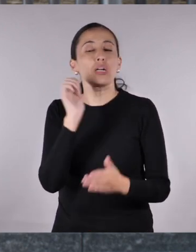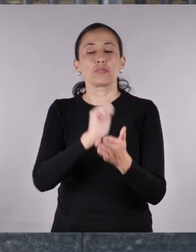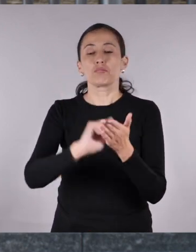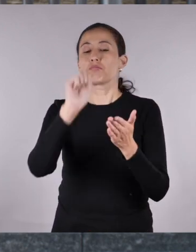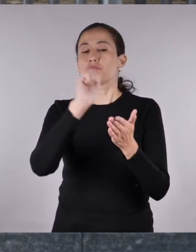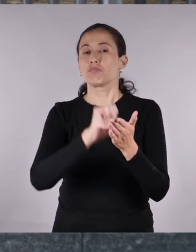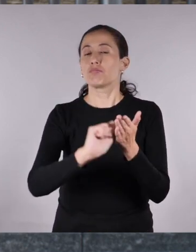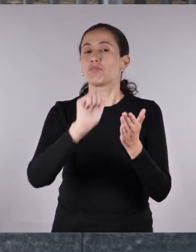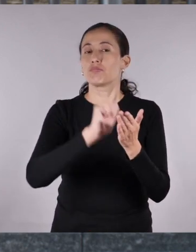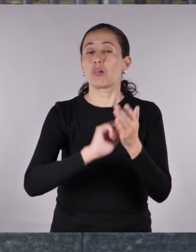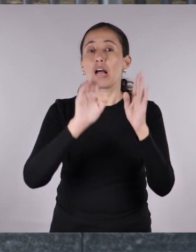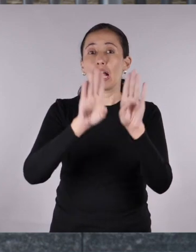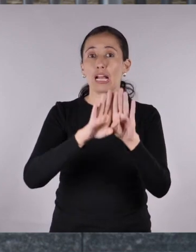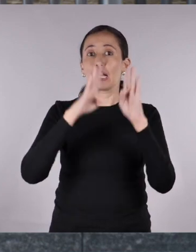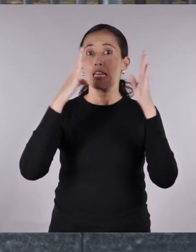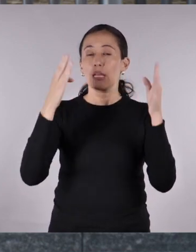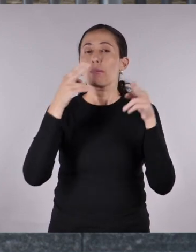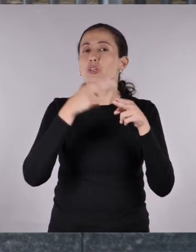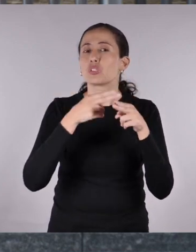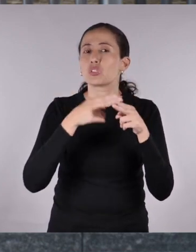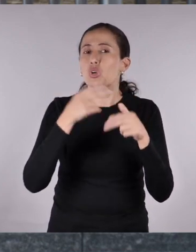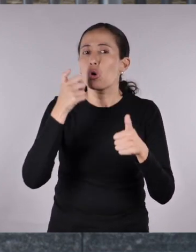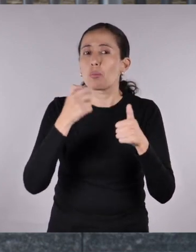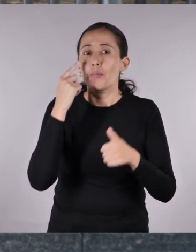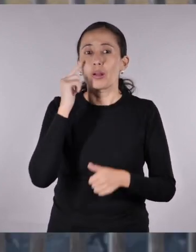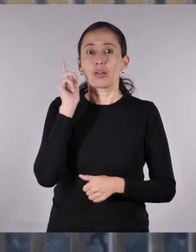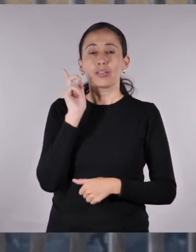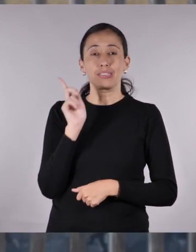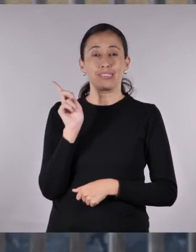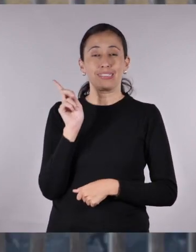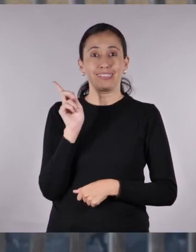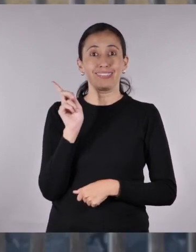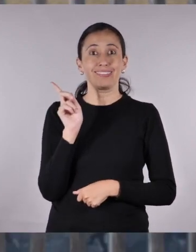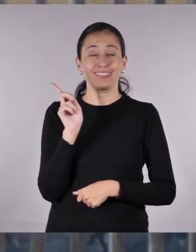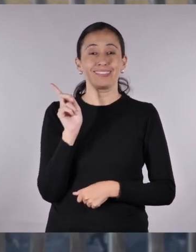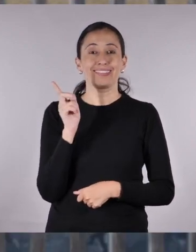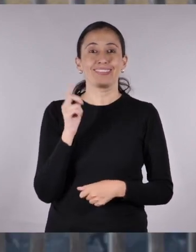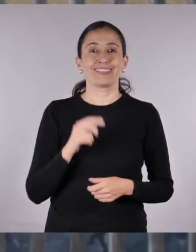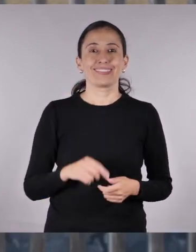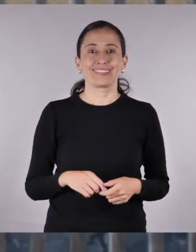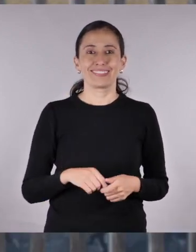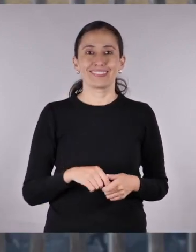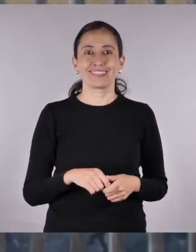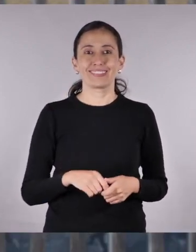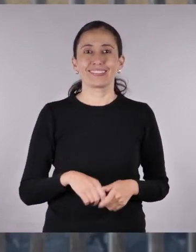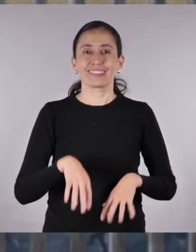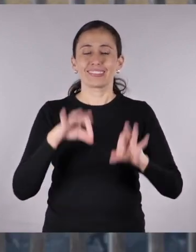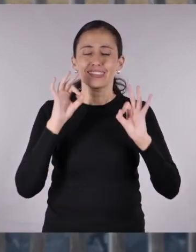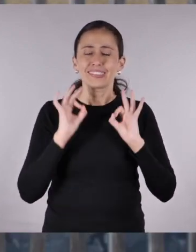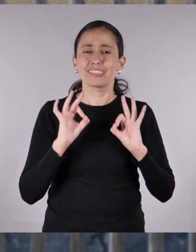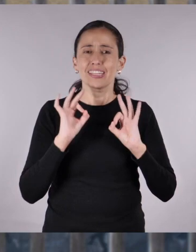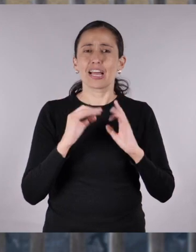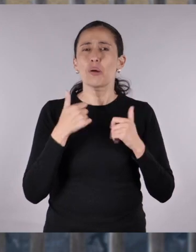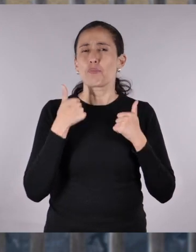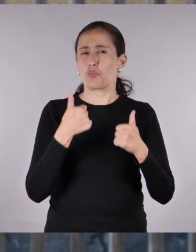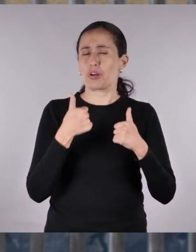gran escritora y uno de sus libros más conocidos es Cuaderno del Imposible Retorno a Pangea.